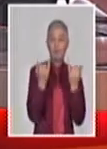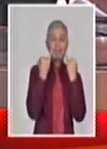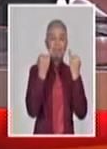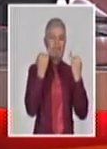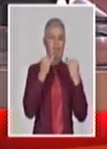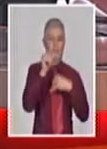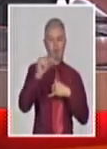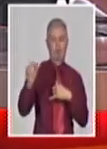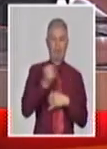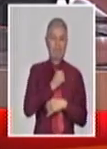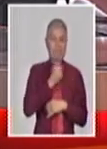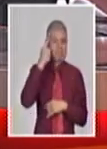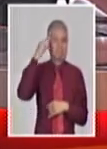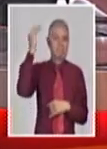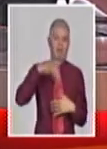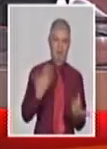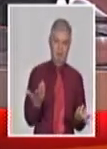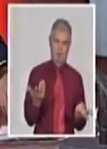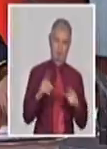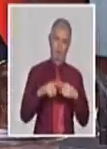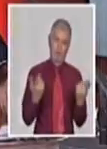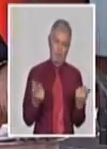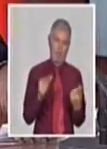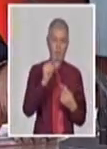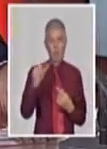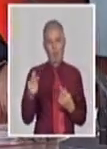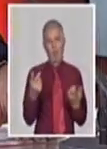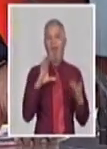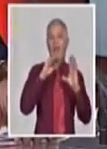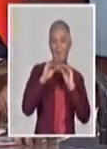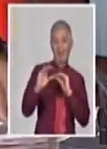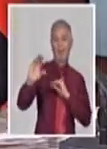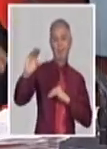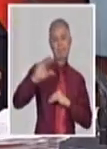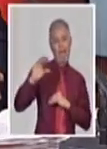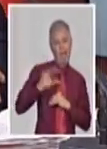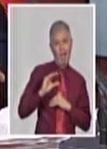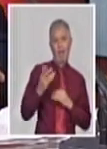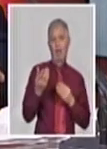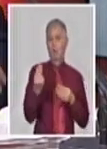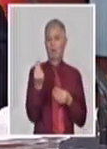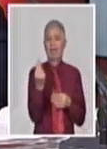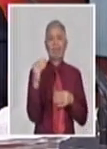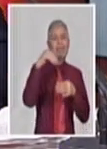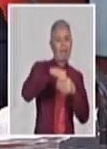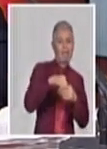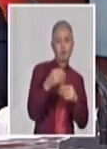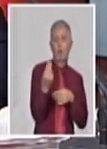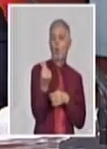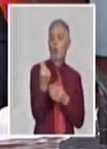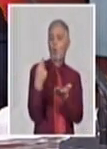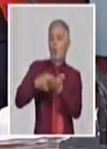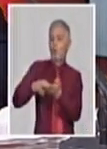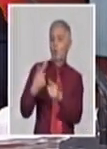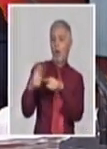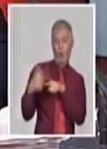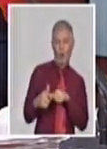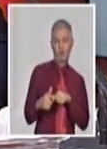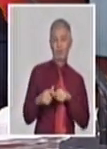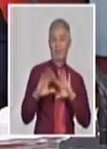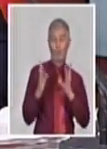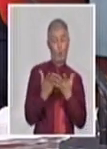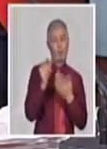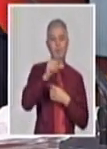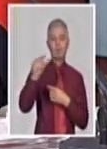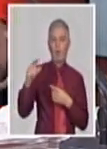Hay bastante interés porque estamos hablando de salario, ingresos, precios. Fíjate que el diseño que nosotros habíamos